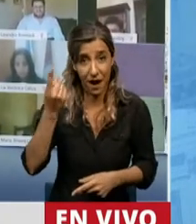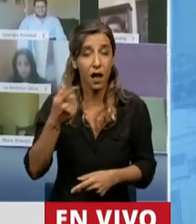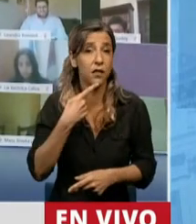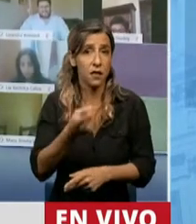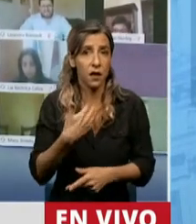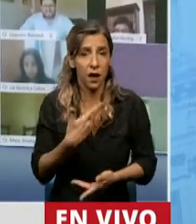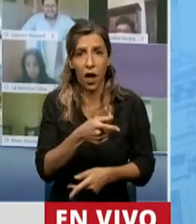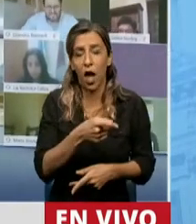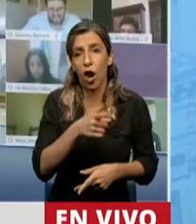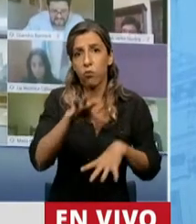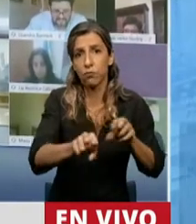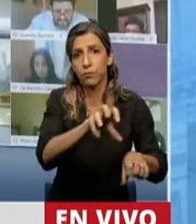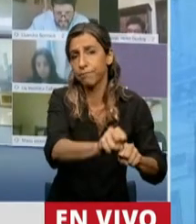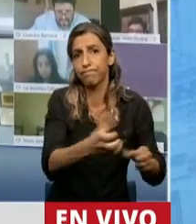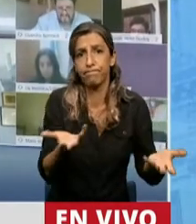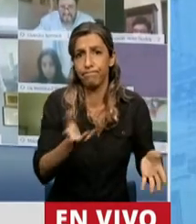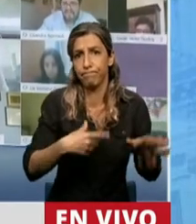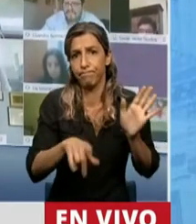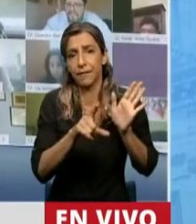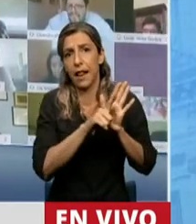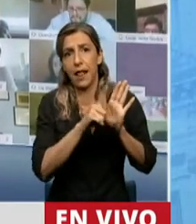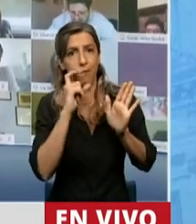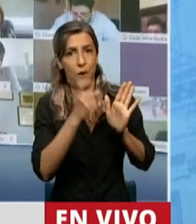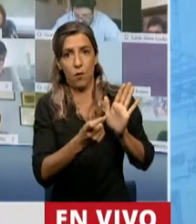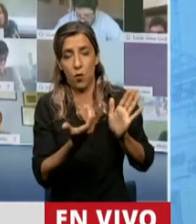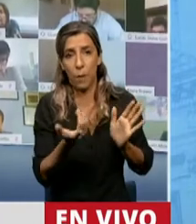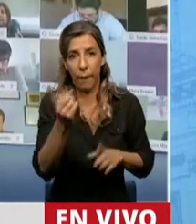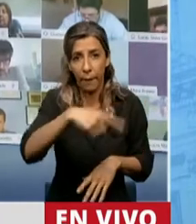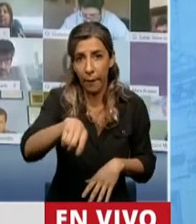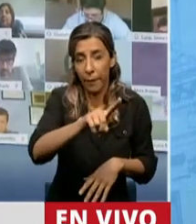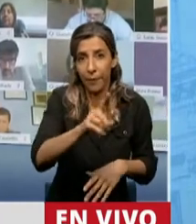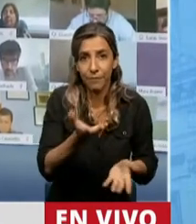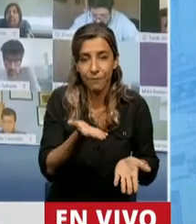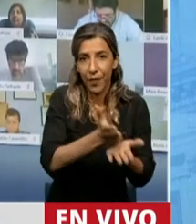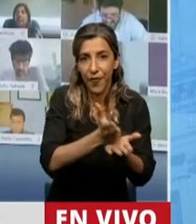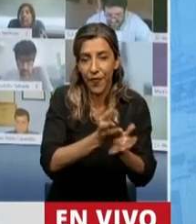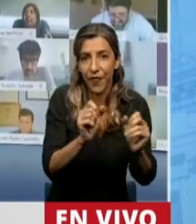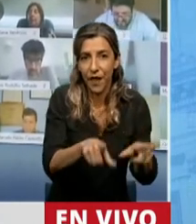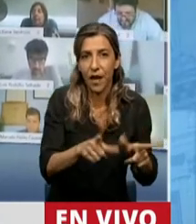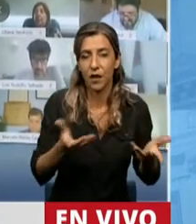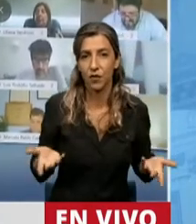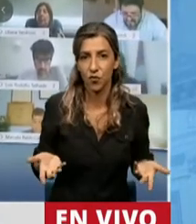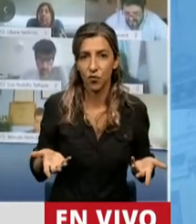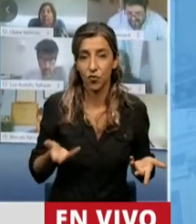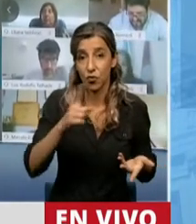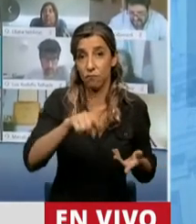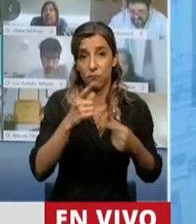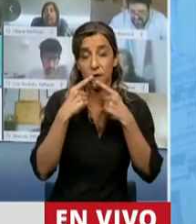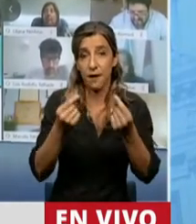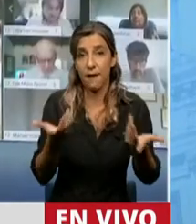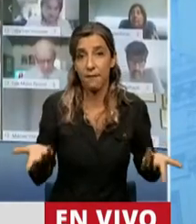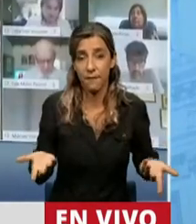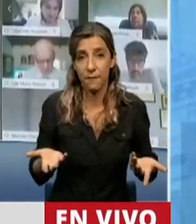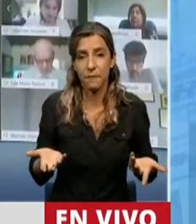ilegalidad de quienes están allí reclamando el derecho a la vivienda. Pero fíjense qué hipocresía,